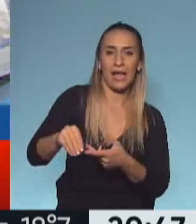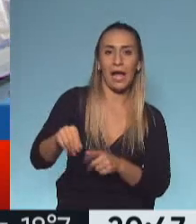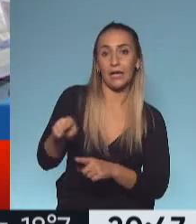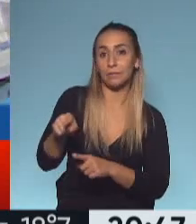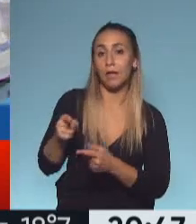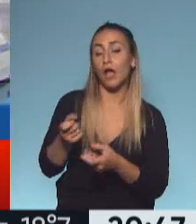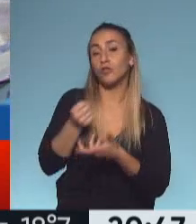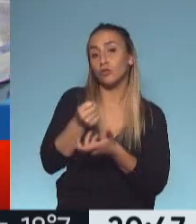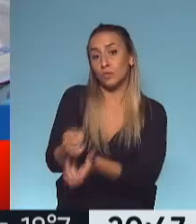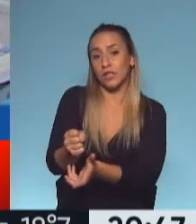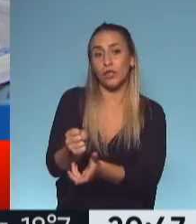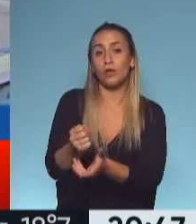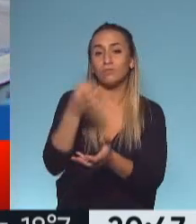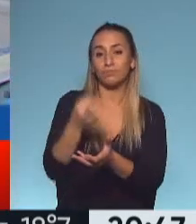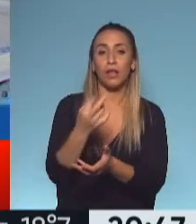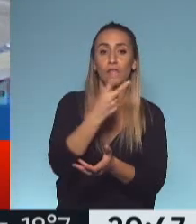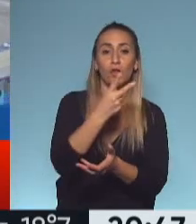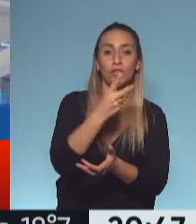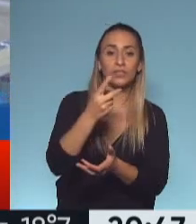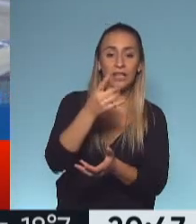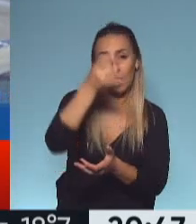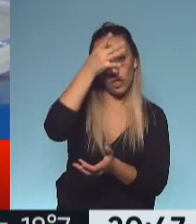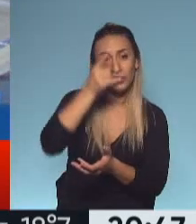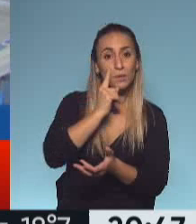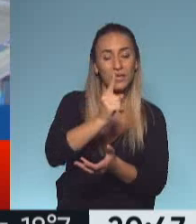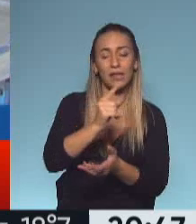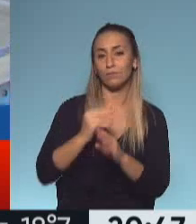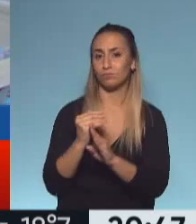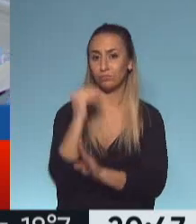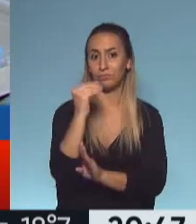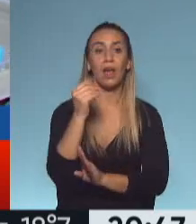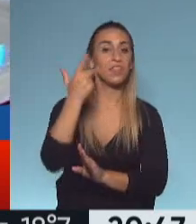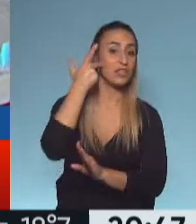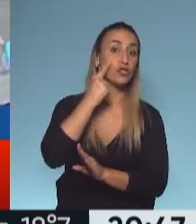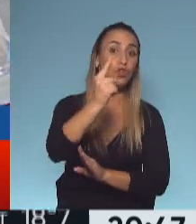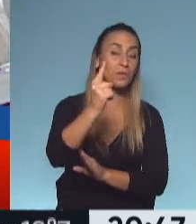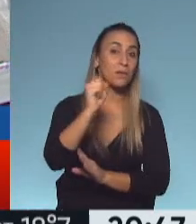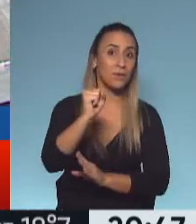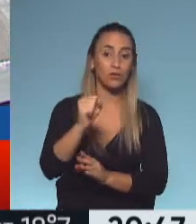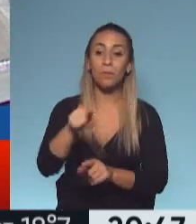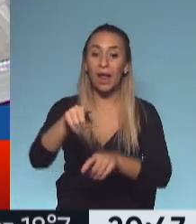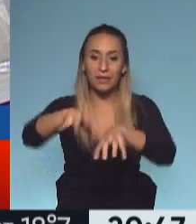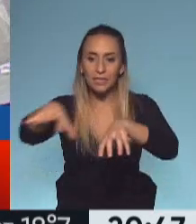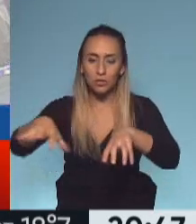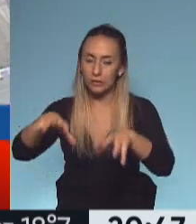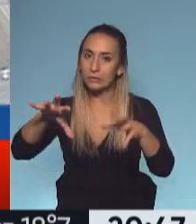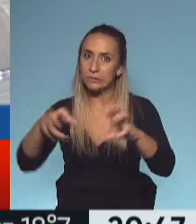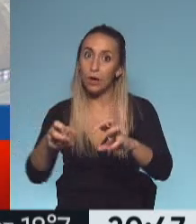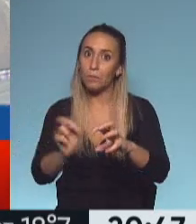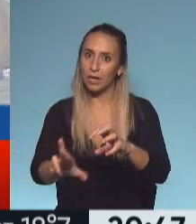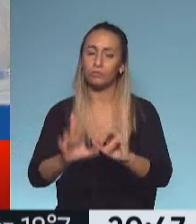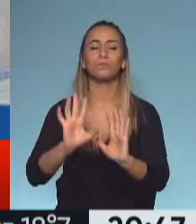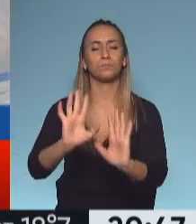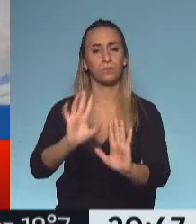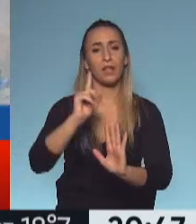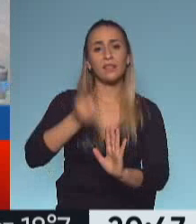El subsidio pasa de 12.000 a 18.000 pesos para los sectores críticos. Mayor alcance de los programas Potenciar Trabajo